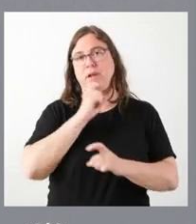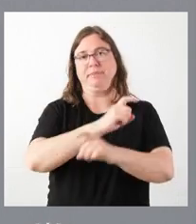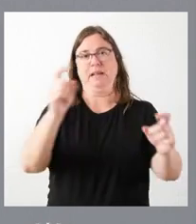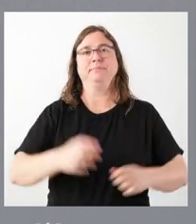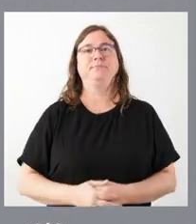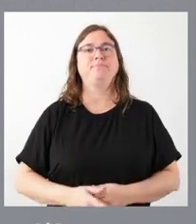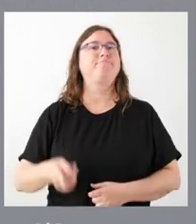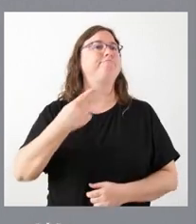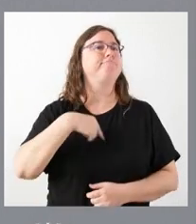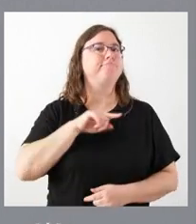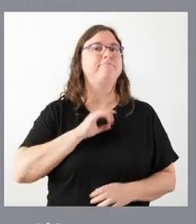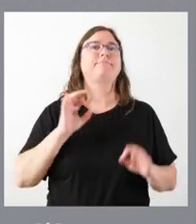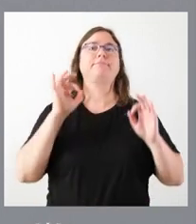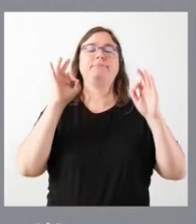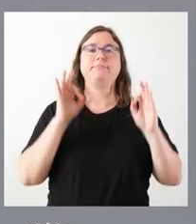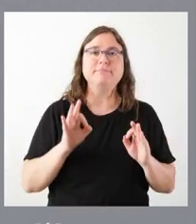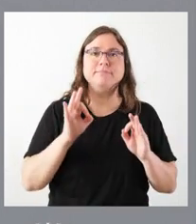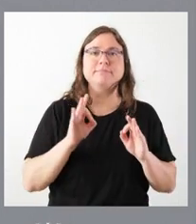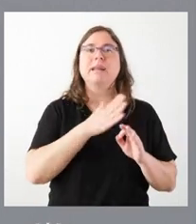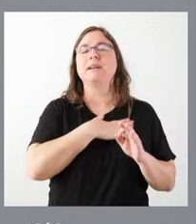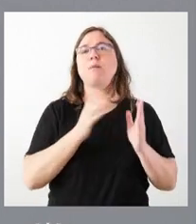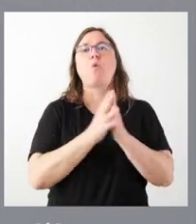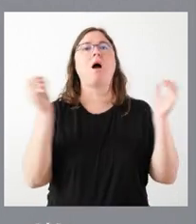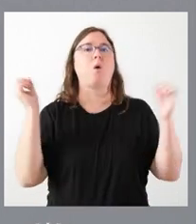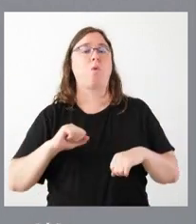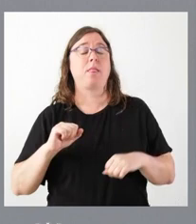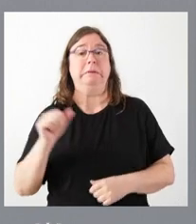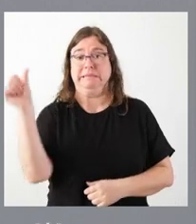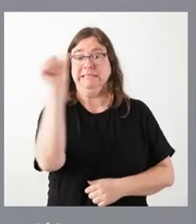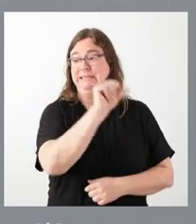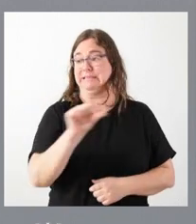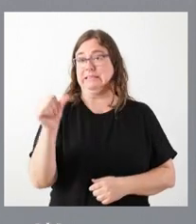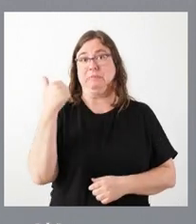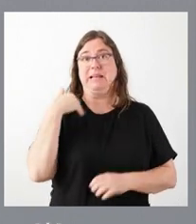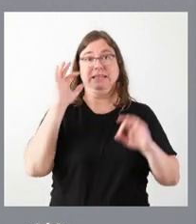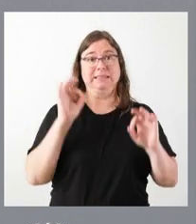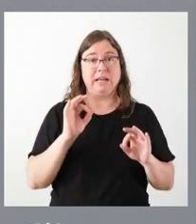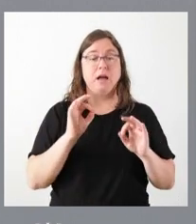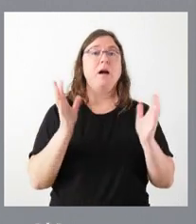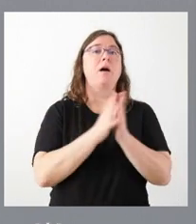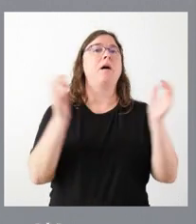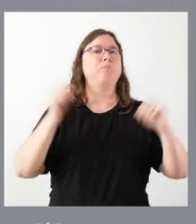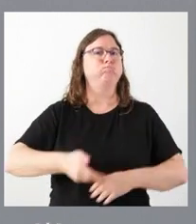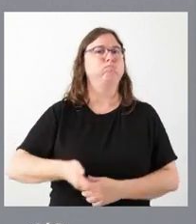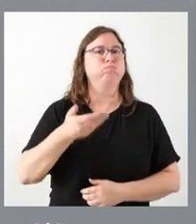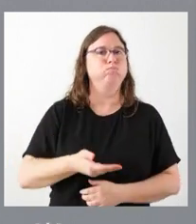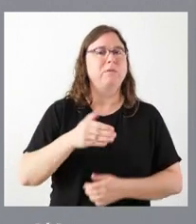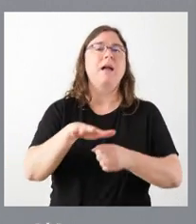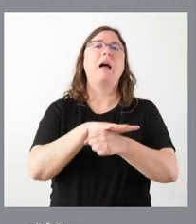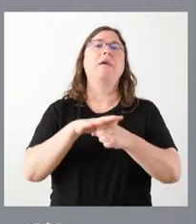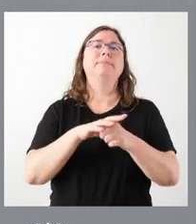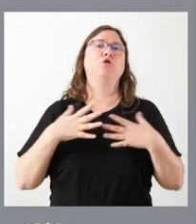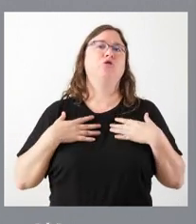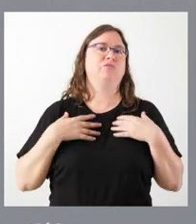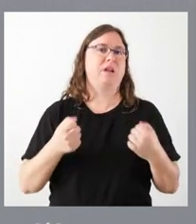estamos, lógicamente, acostumbrados a ir alcanzando acuerdos. Esta misma semana hemos tenido algunos de ellos relevantes en el ámbito sanitario, como